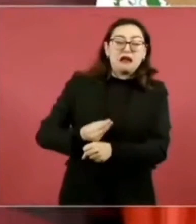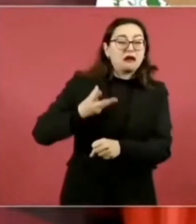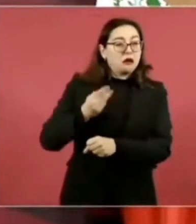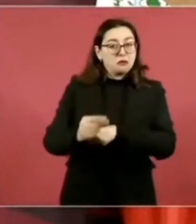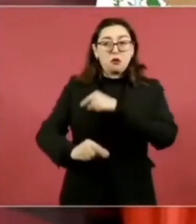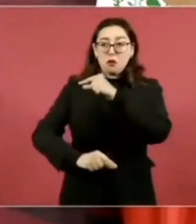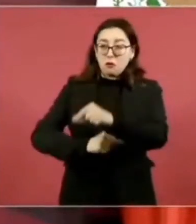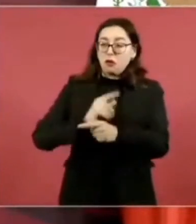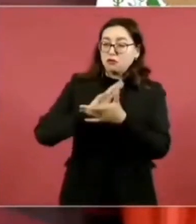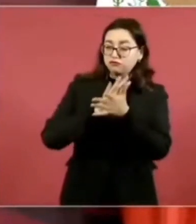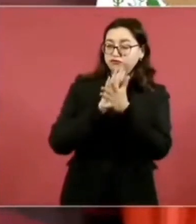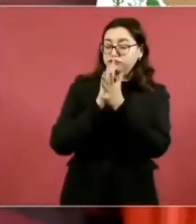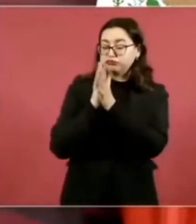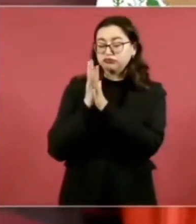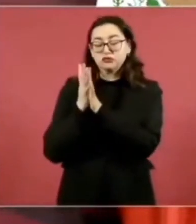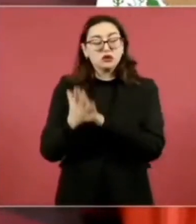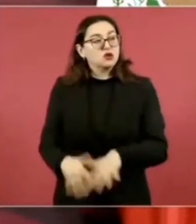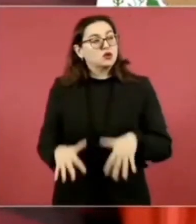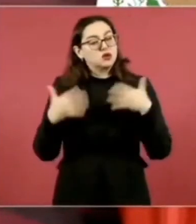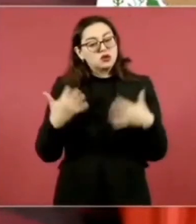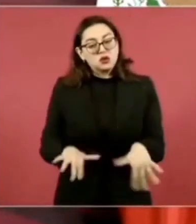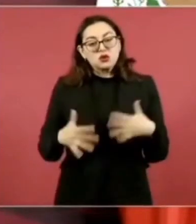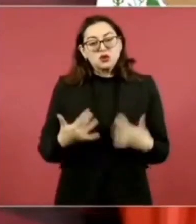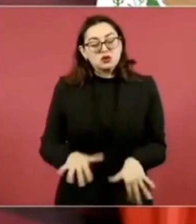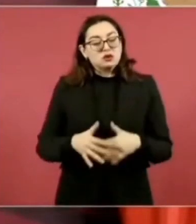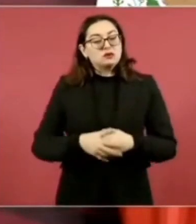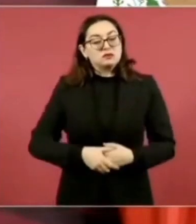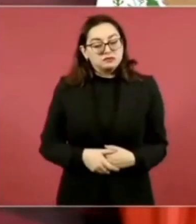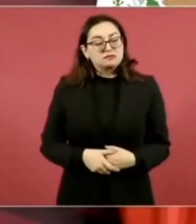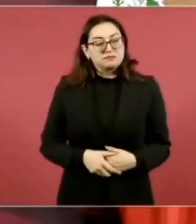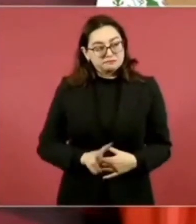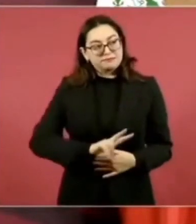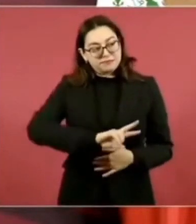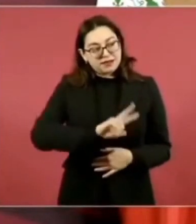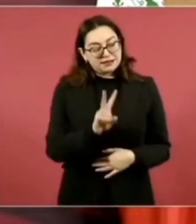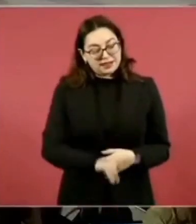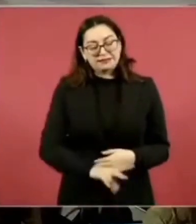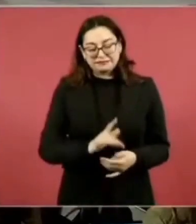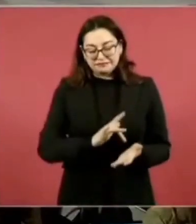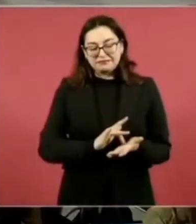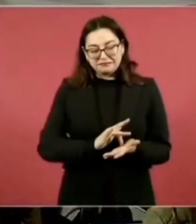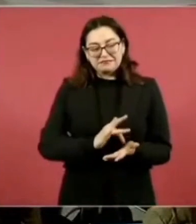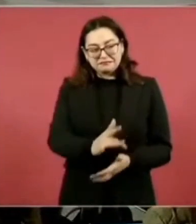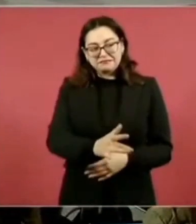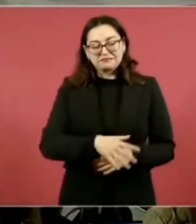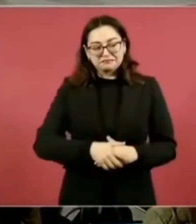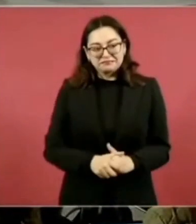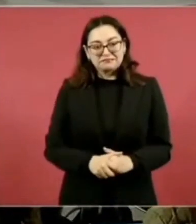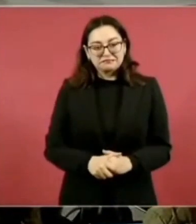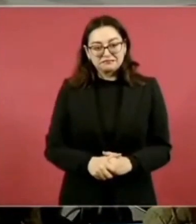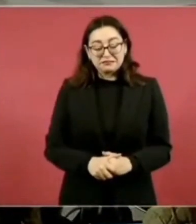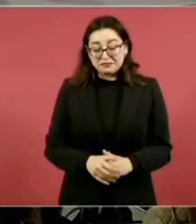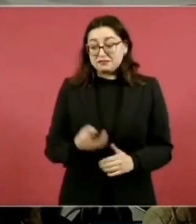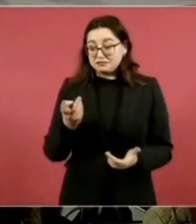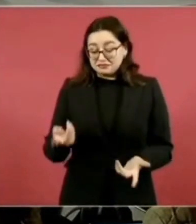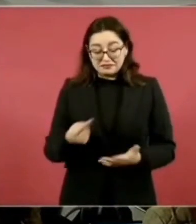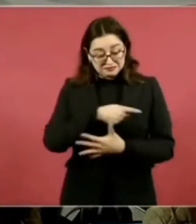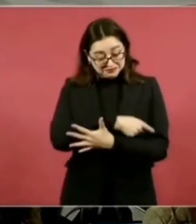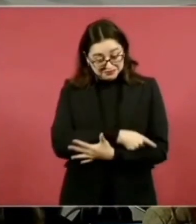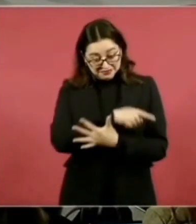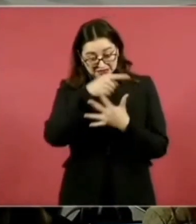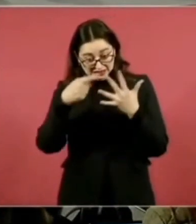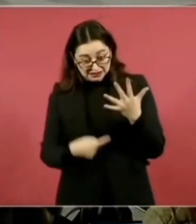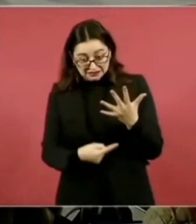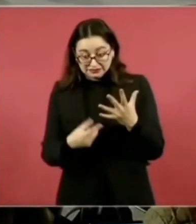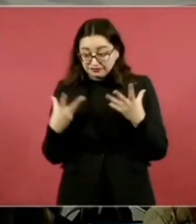estamos muy comprometidos. Y estos incrementos tienen un gran impacto en la seguridad social porque el histórico que